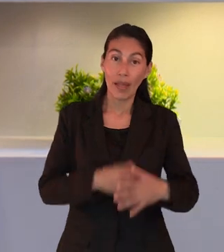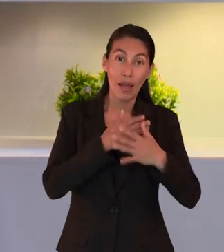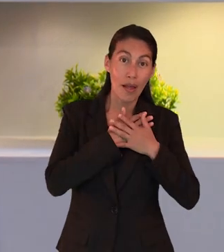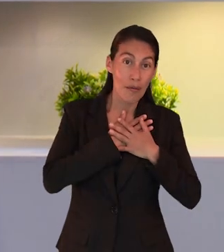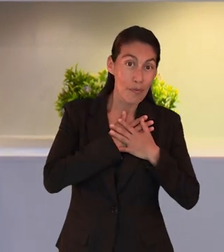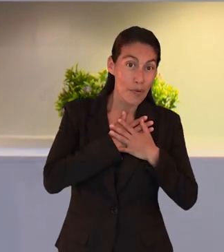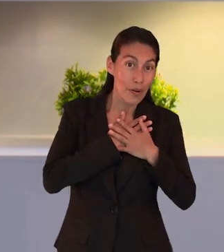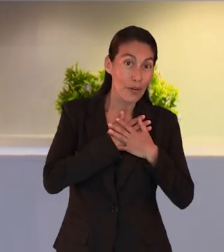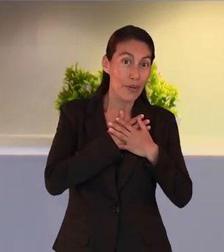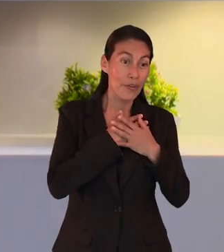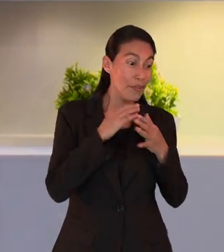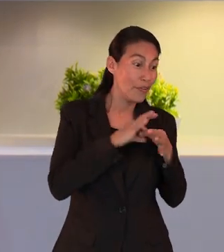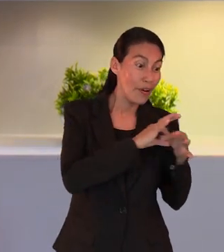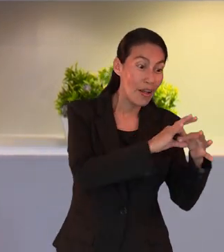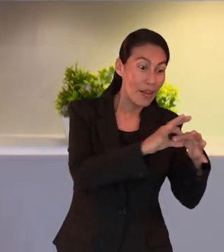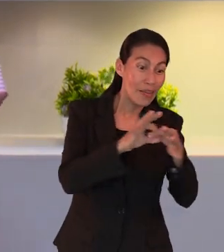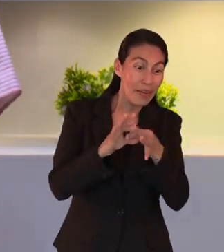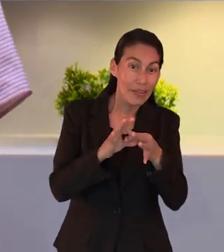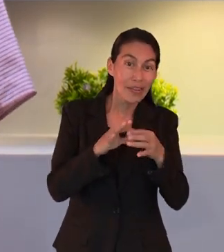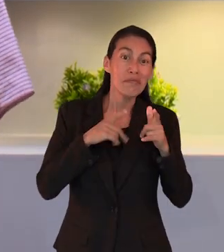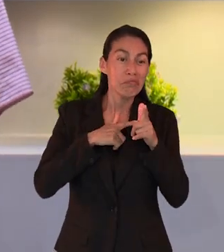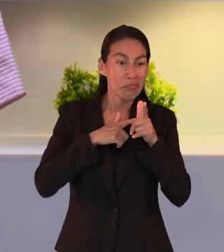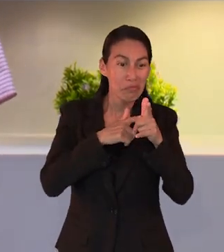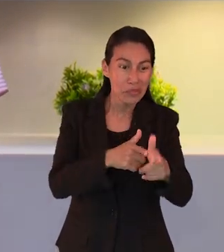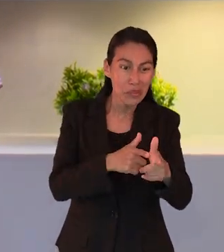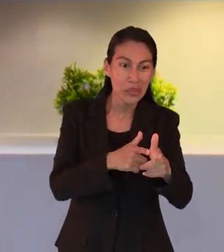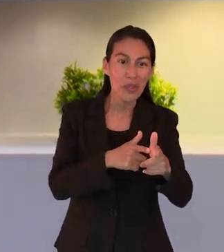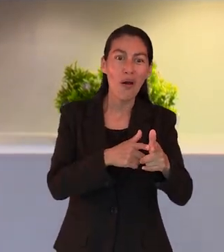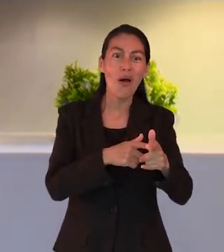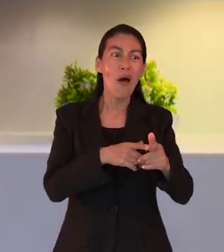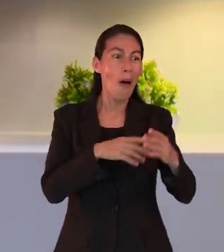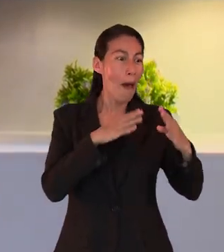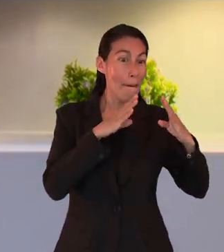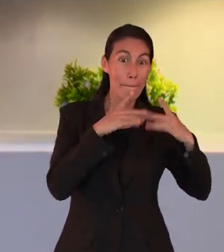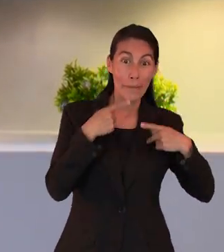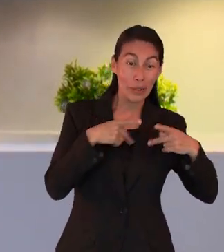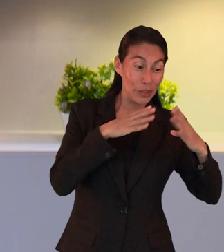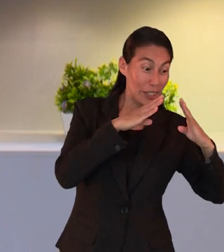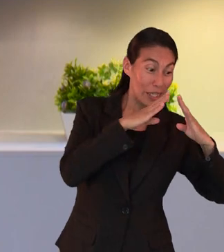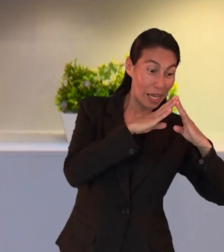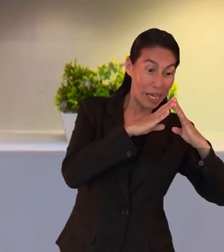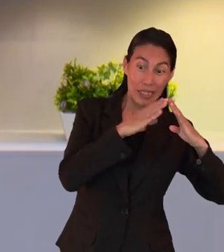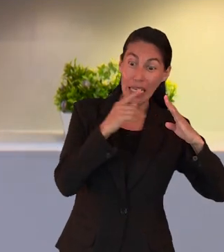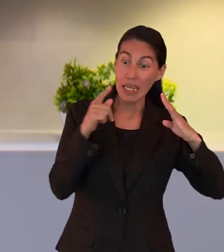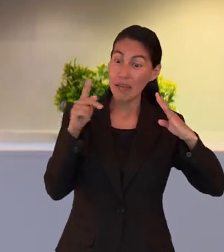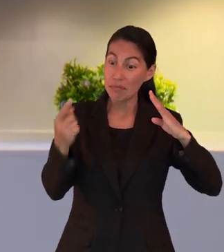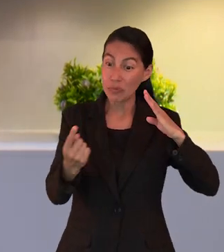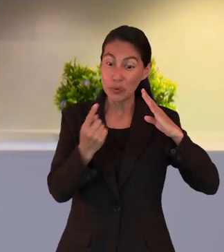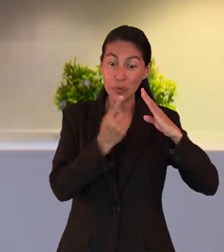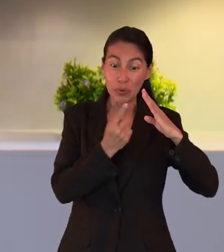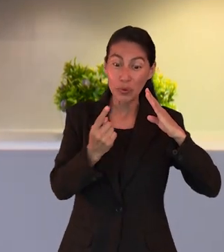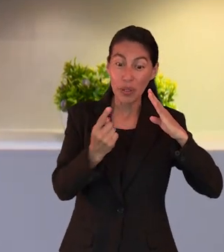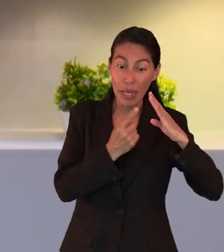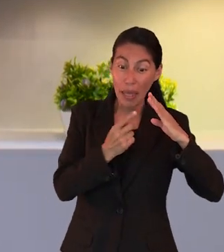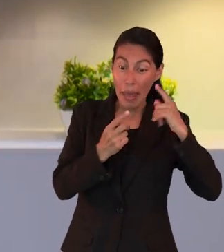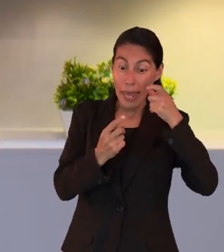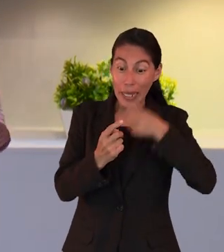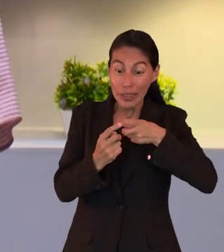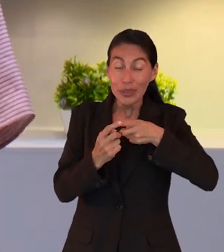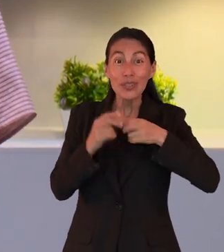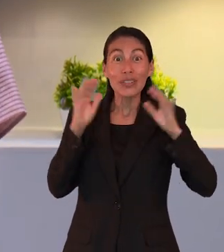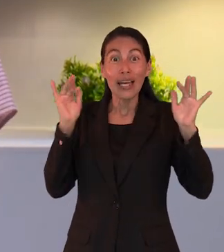Permanezca el amor fraternal, no os olvidéis de la hospitalidad, porque por ella, algunos sin saberlo,